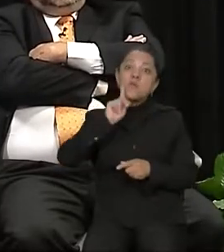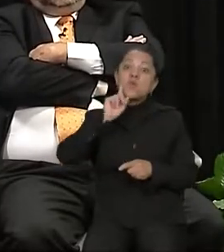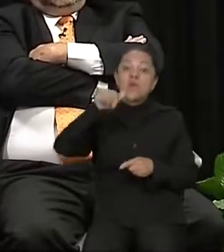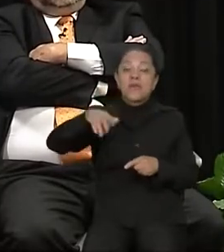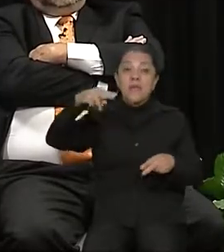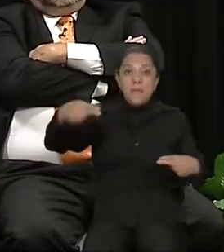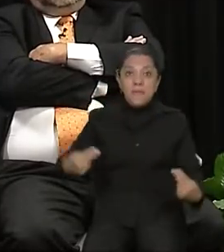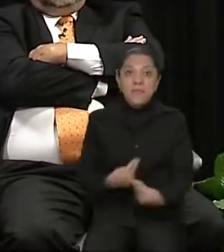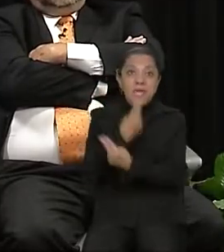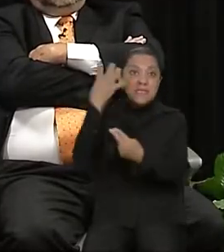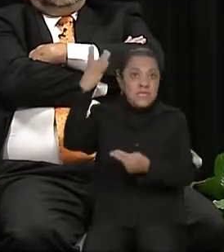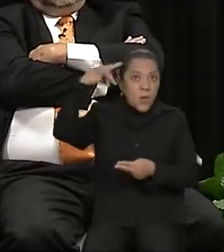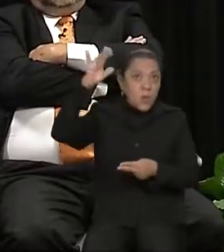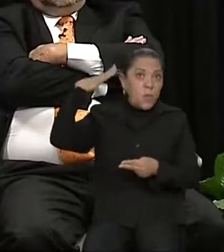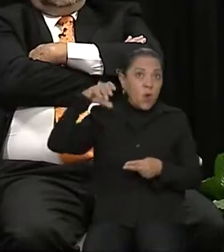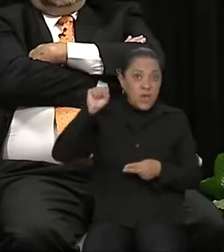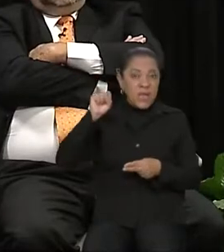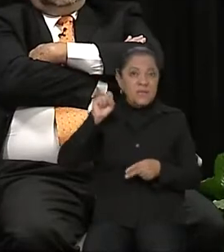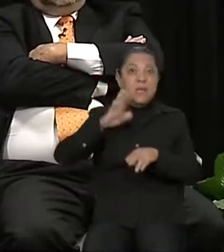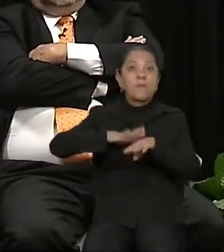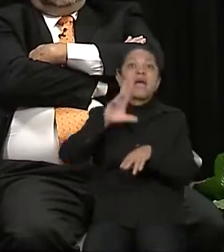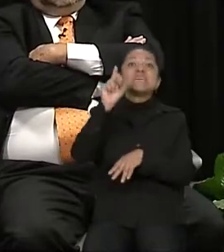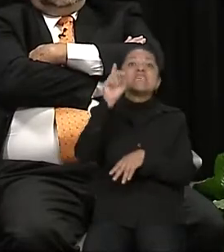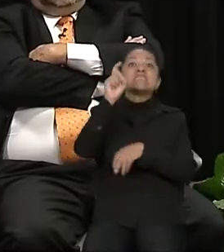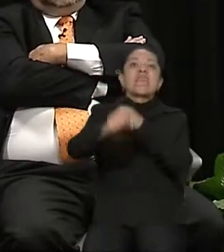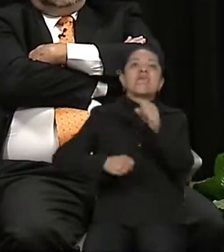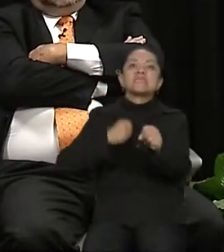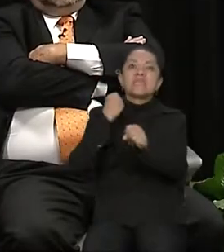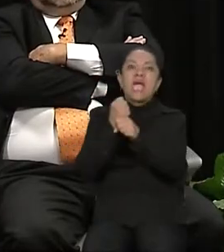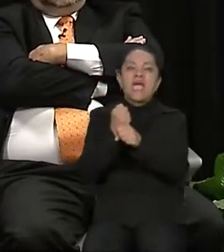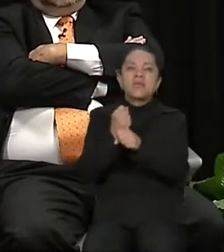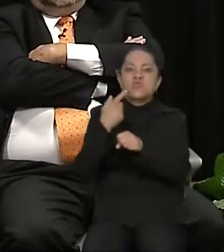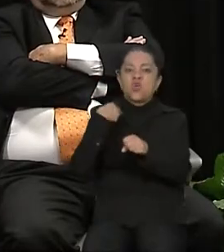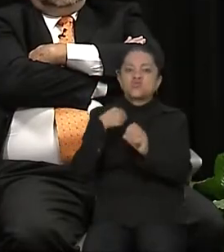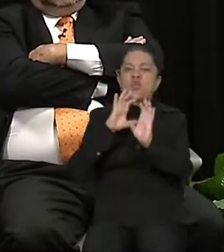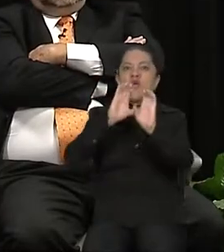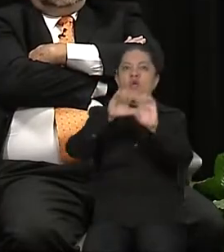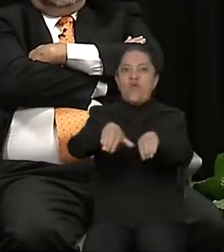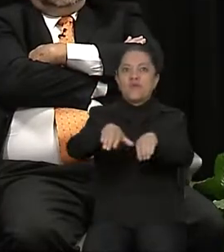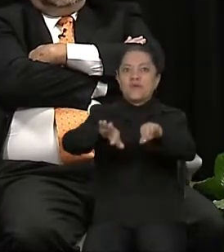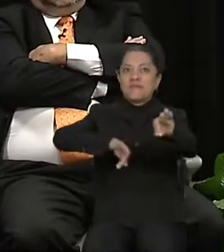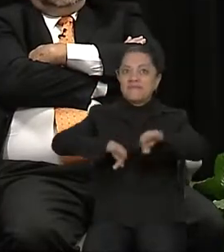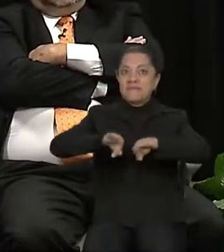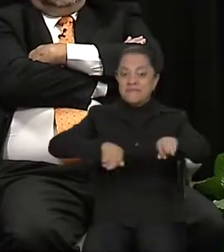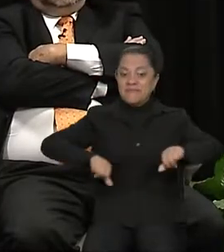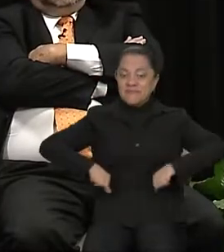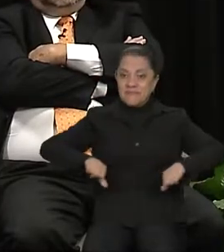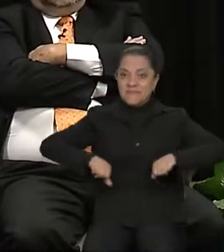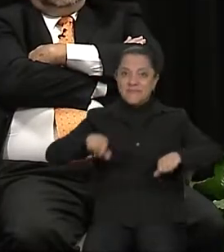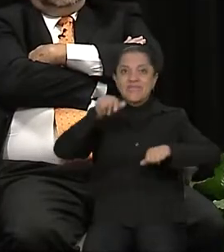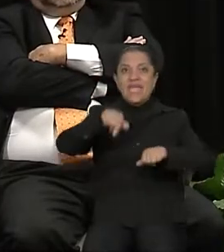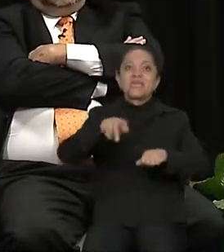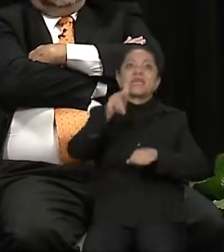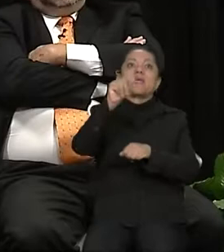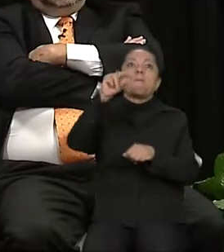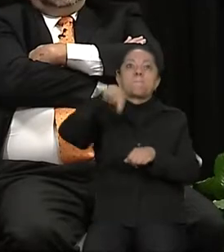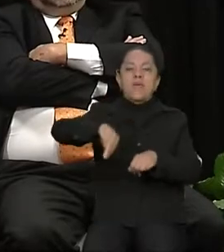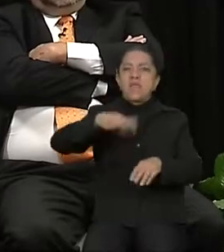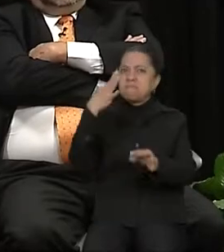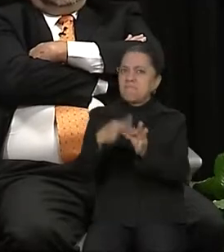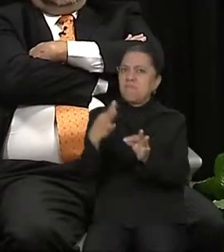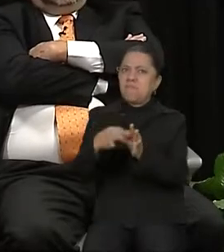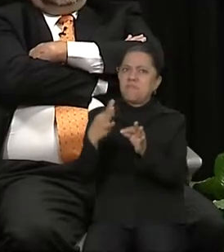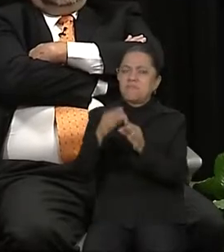Cuernavaca, con más de 30 años de militancia activa, constante y contundente en el Partido Acción Nacional.